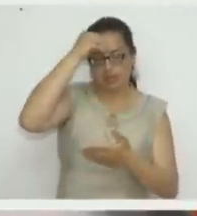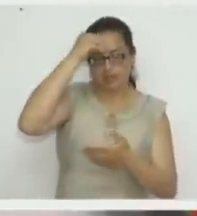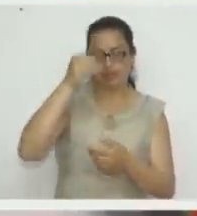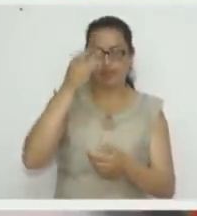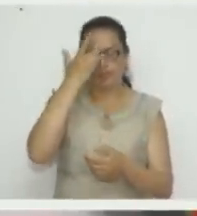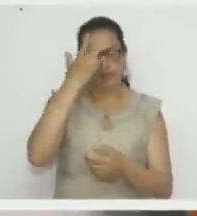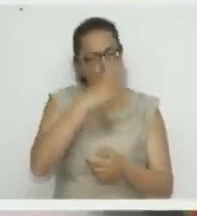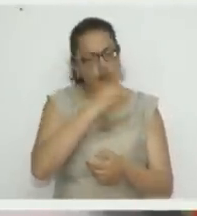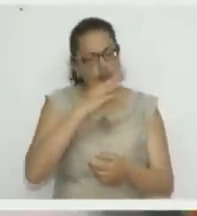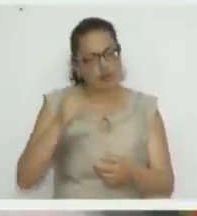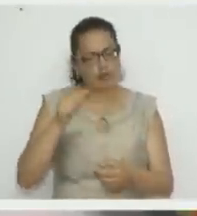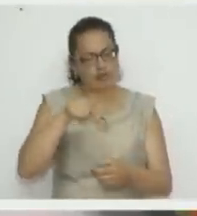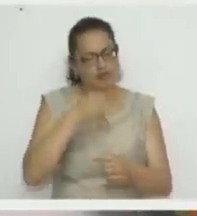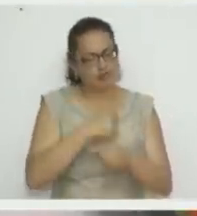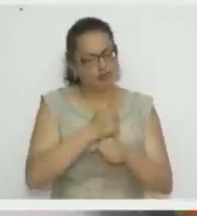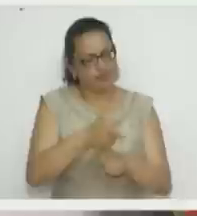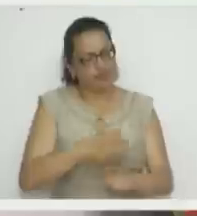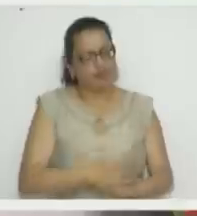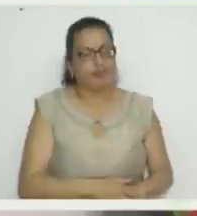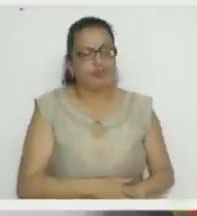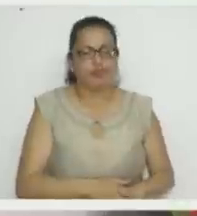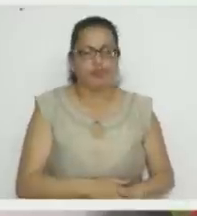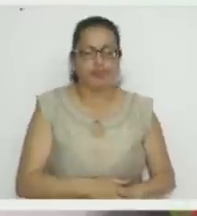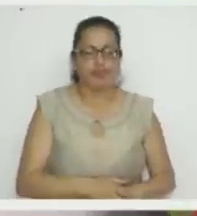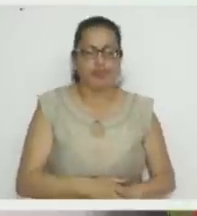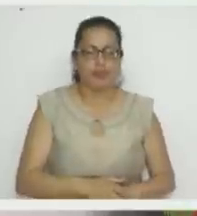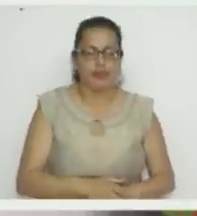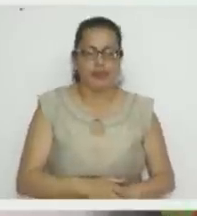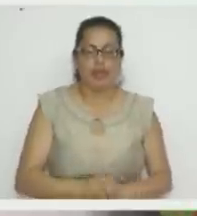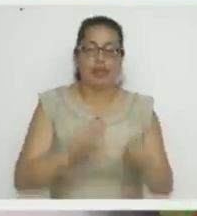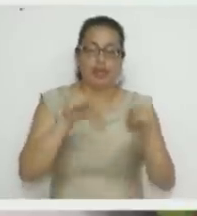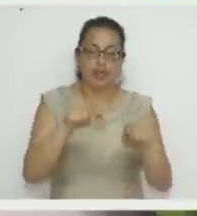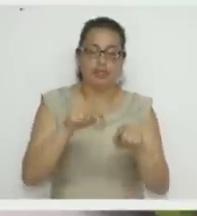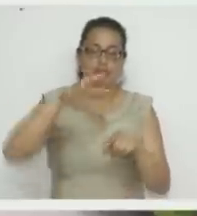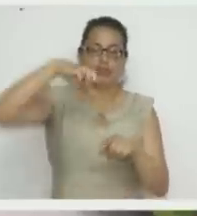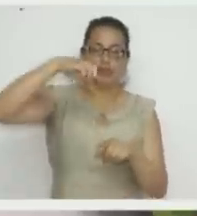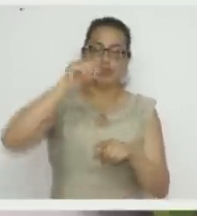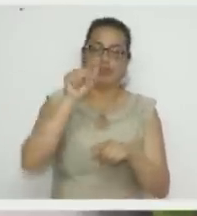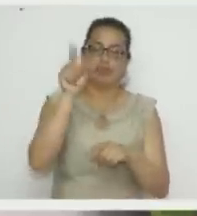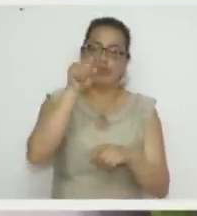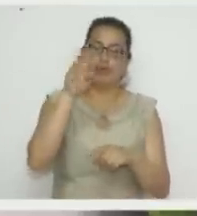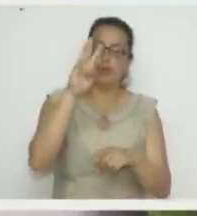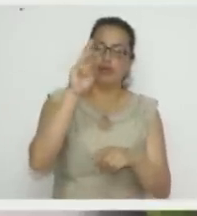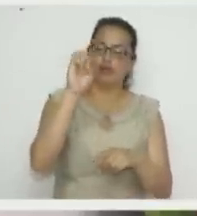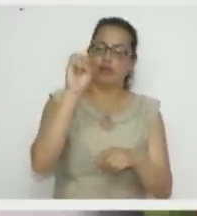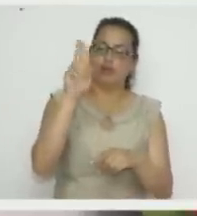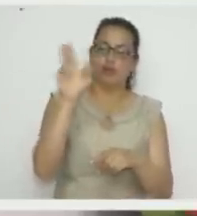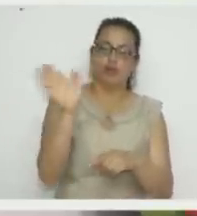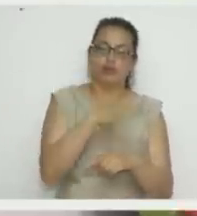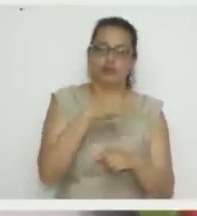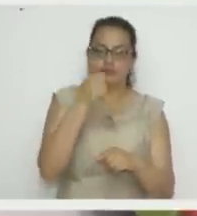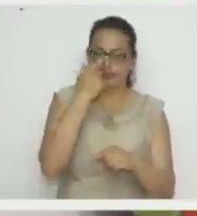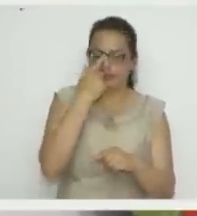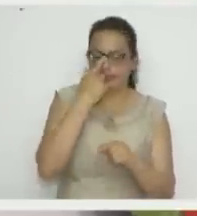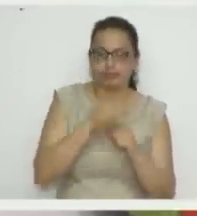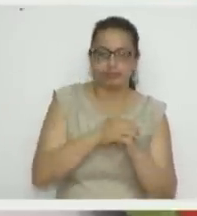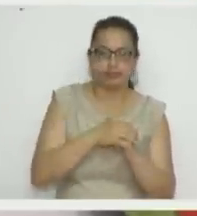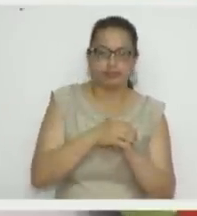hablamos un poquito de ese proyecto? Bueno, ese cuadro es en Passport y está